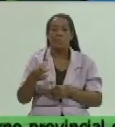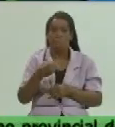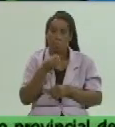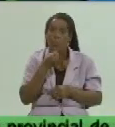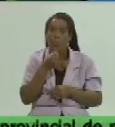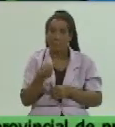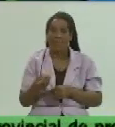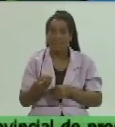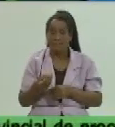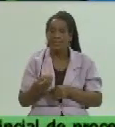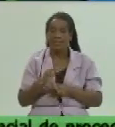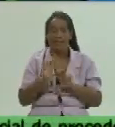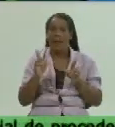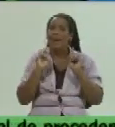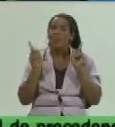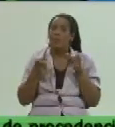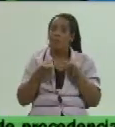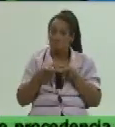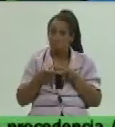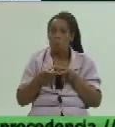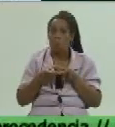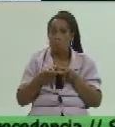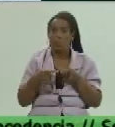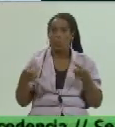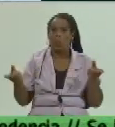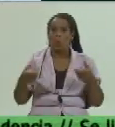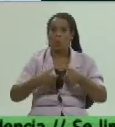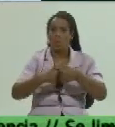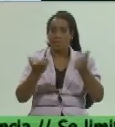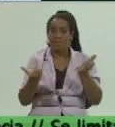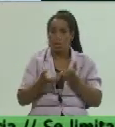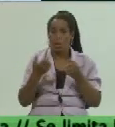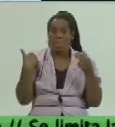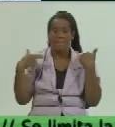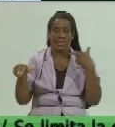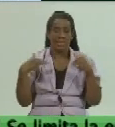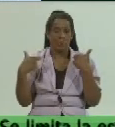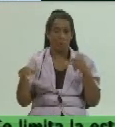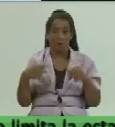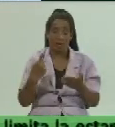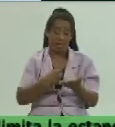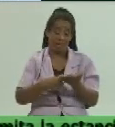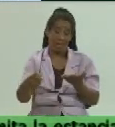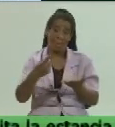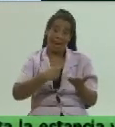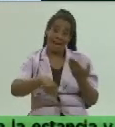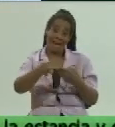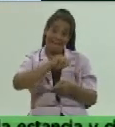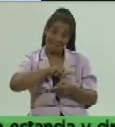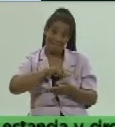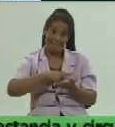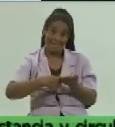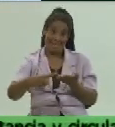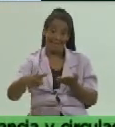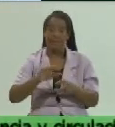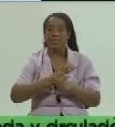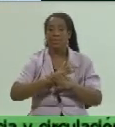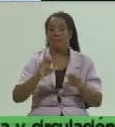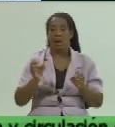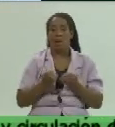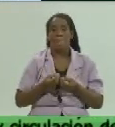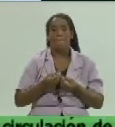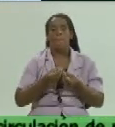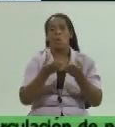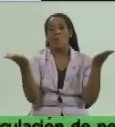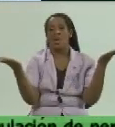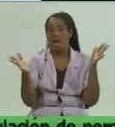reunido haber sesionado los consejos de las administraciones municipales en esta semana ya deben estar publicados en los portales